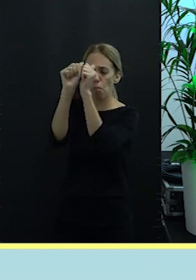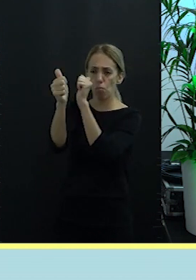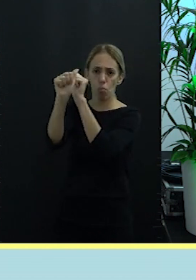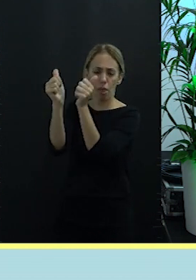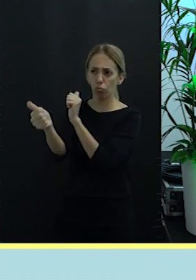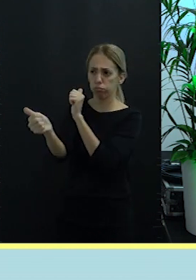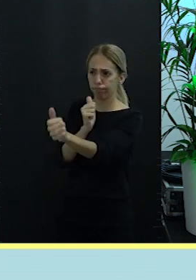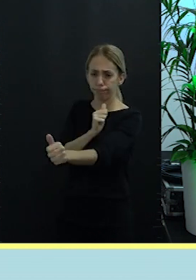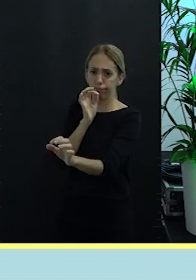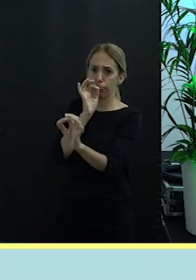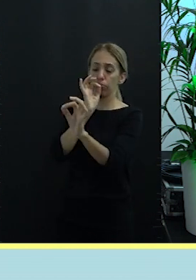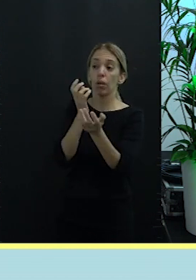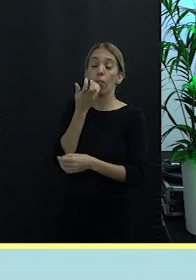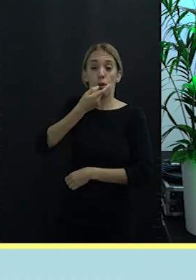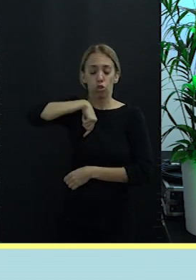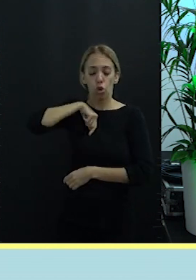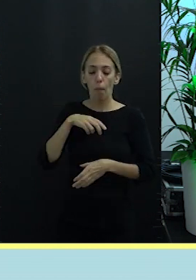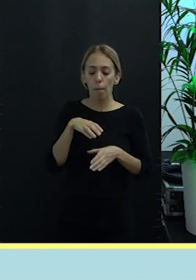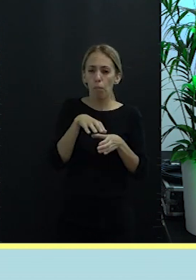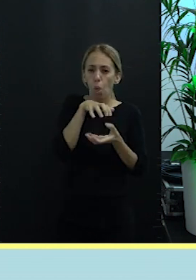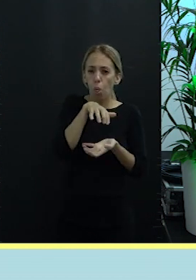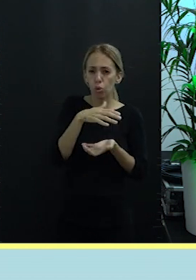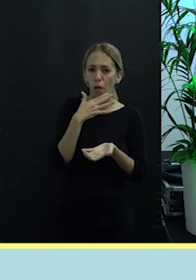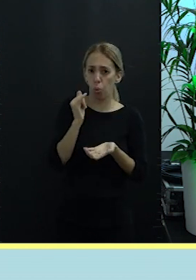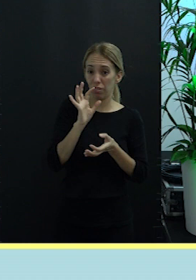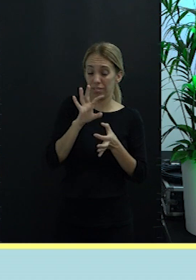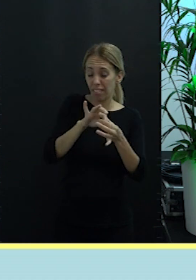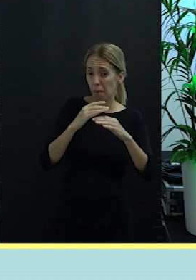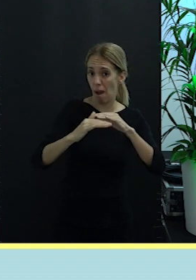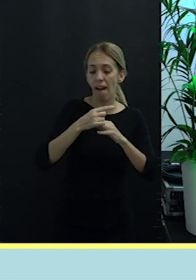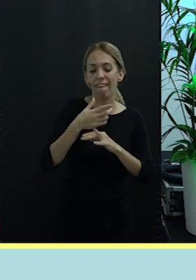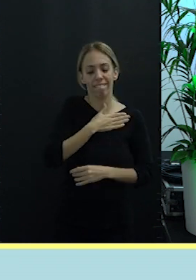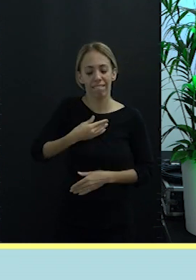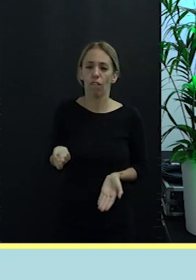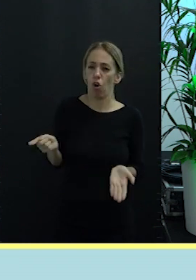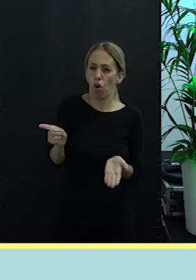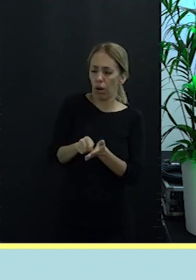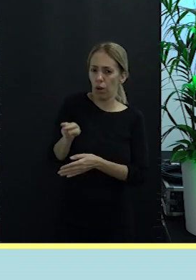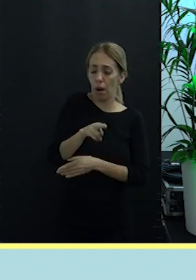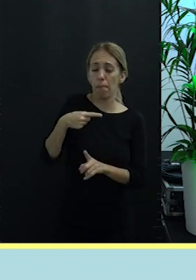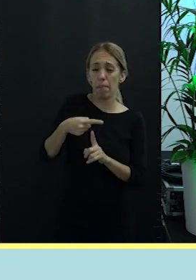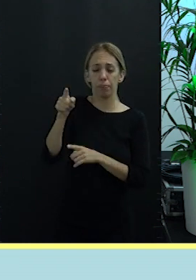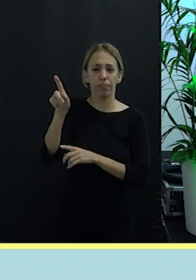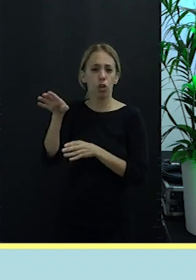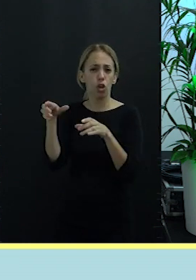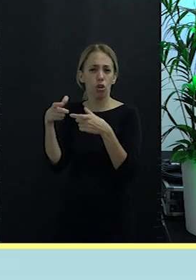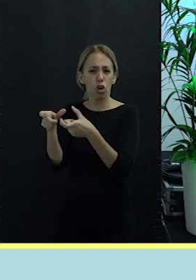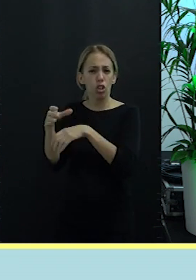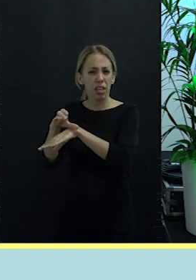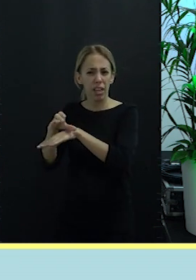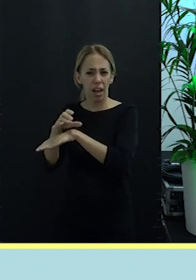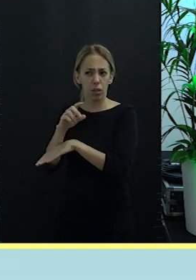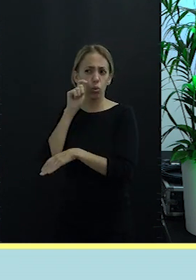de lo que es el producto azul. La Consejería de Turismo, a través del Fondo de Cohesión del año 21,